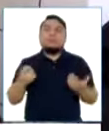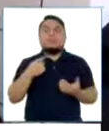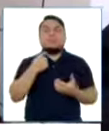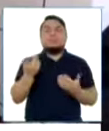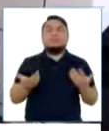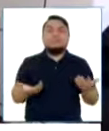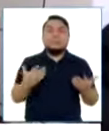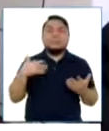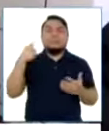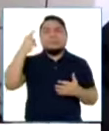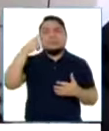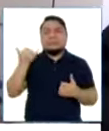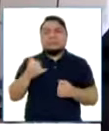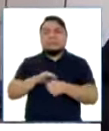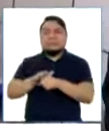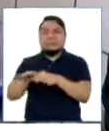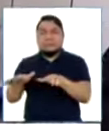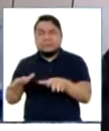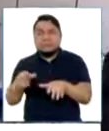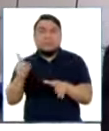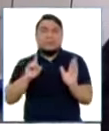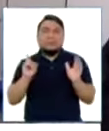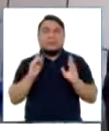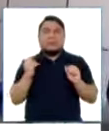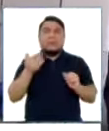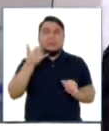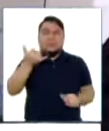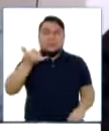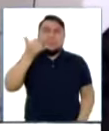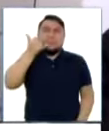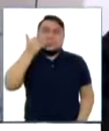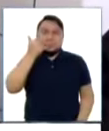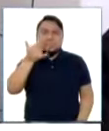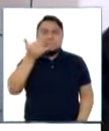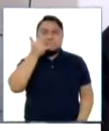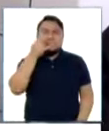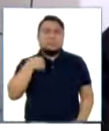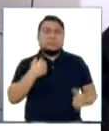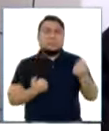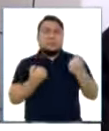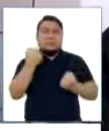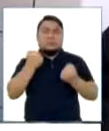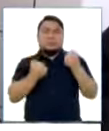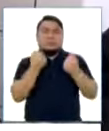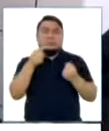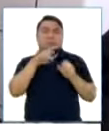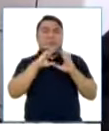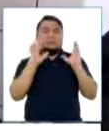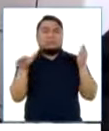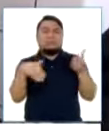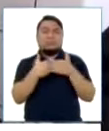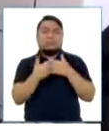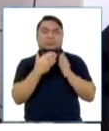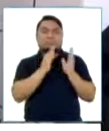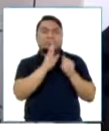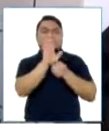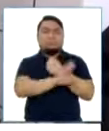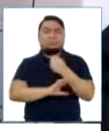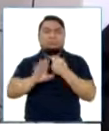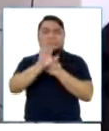por motivo de la pandemia pueden llamarnos por teléfono para poder con nuestra unidad móvil y el equipo totalmente